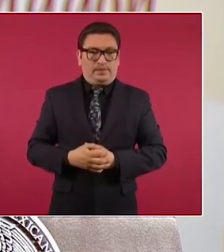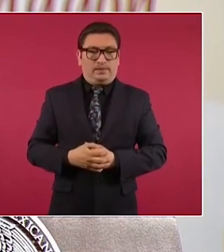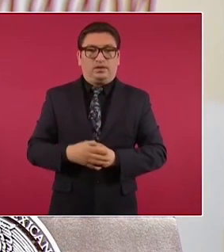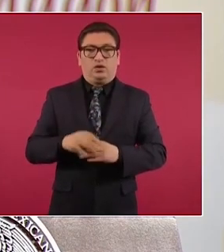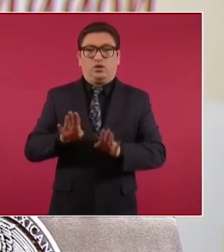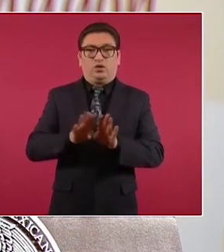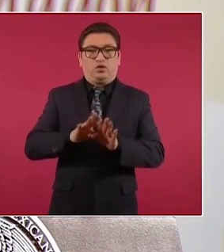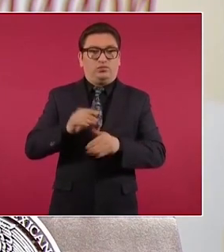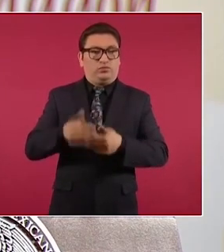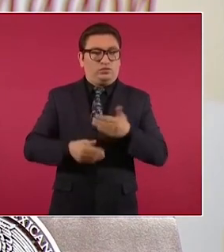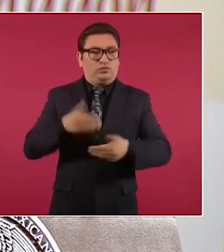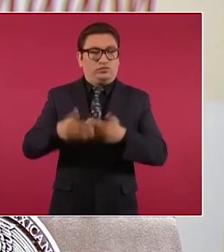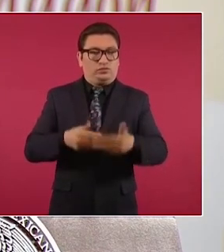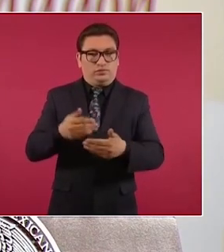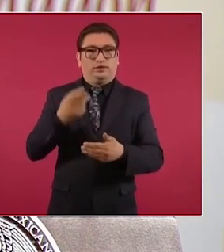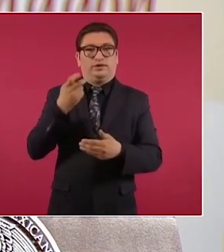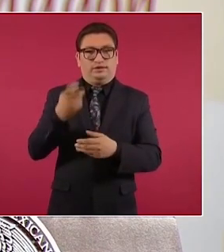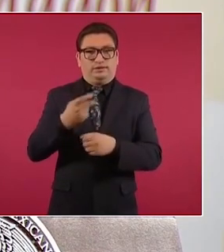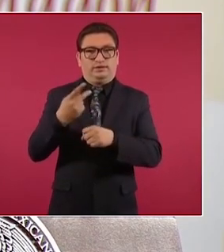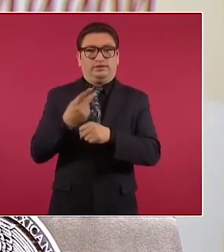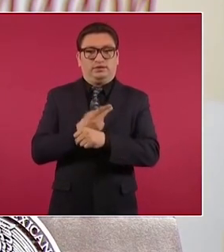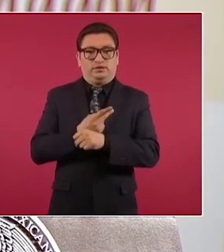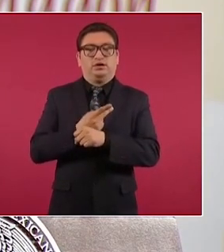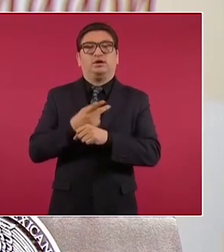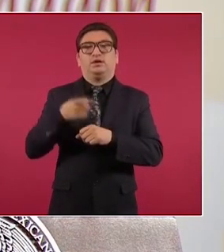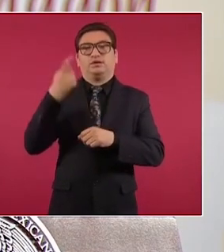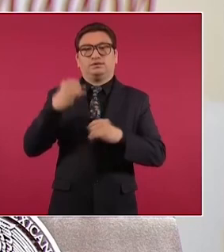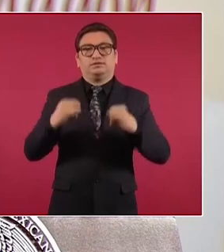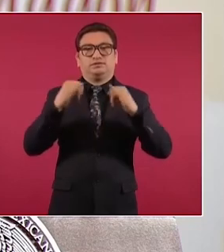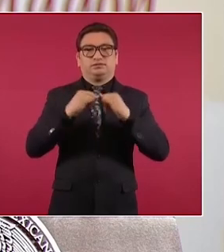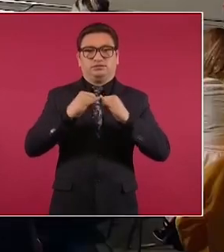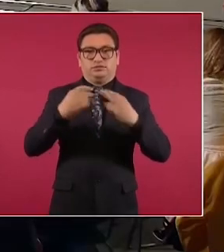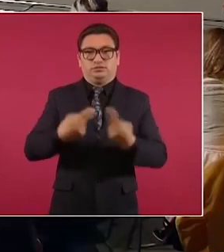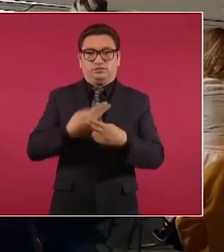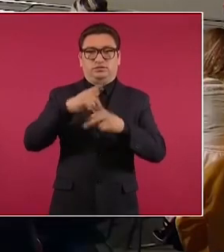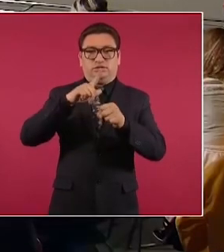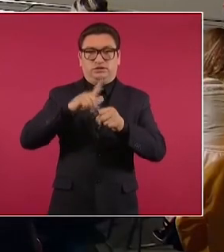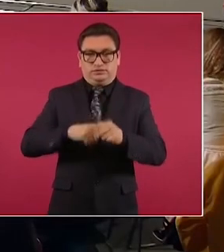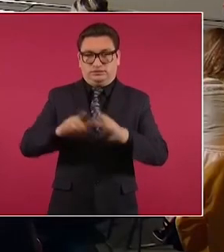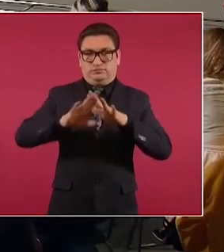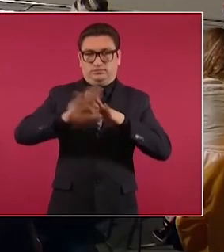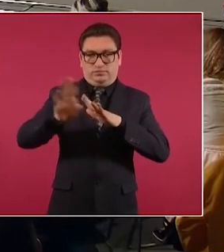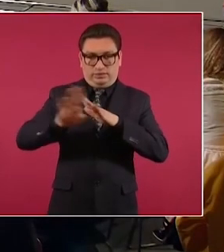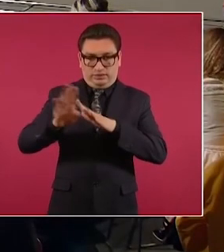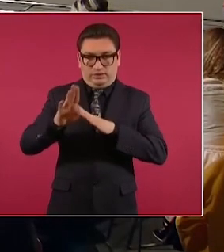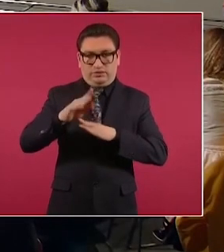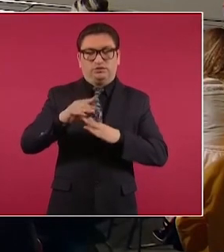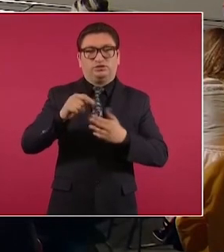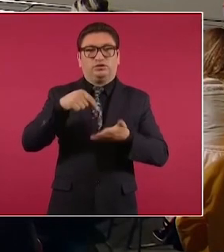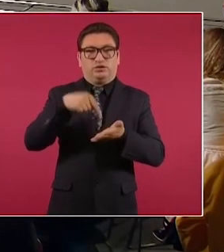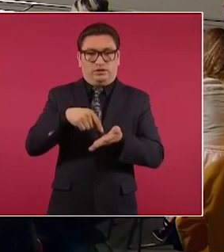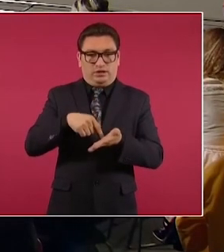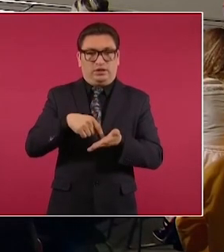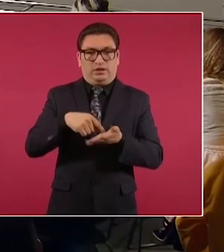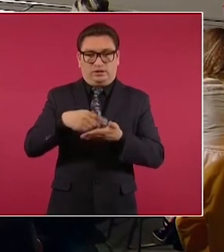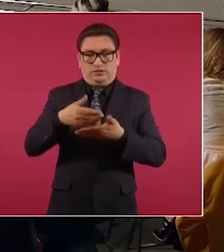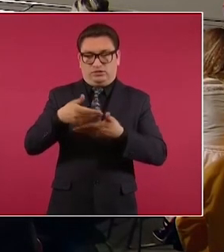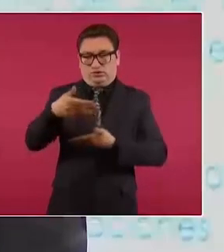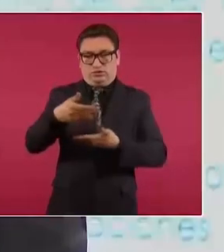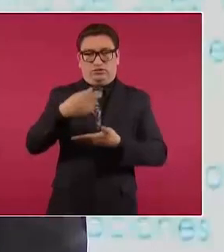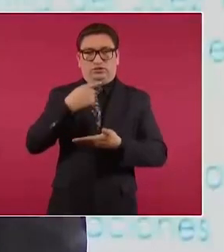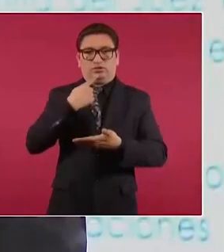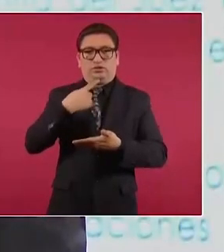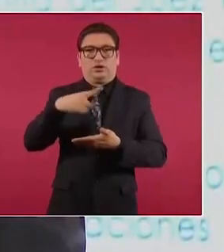procedimiento en estos casos el Instituto Nacional de Migración emitió una ficha